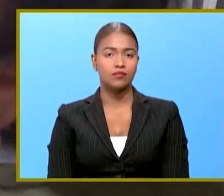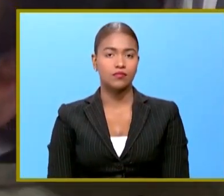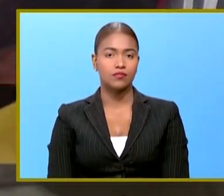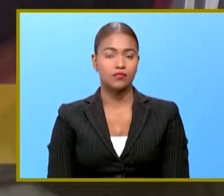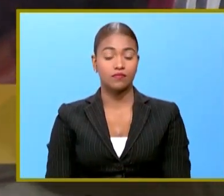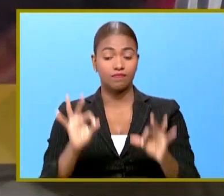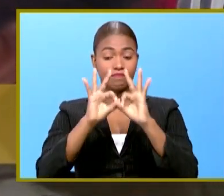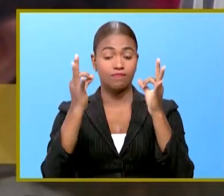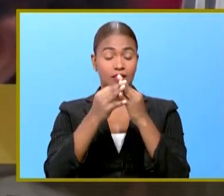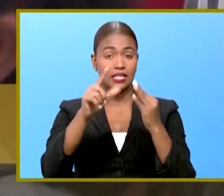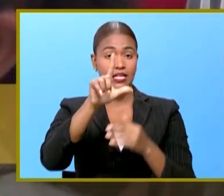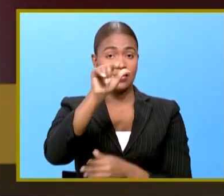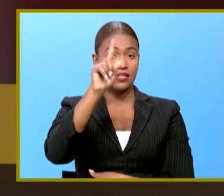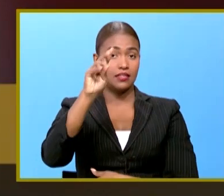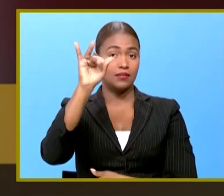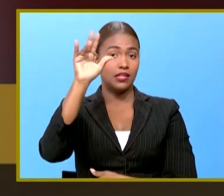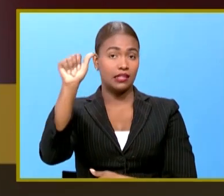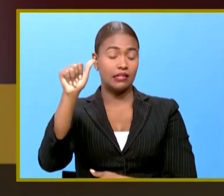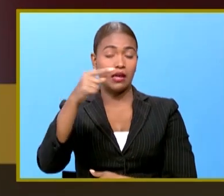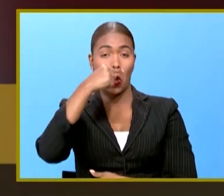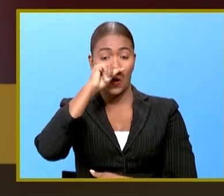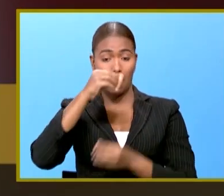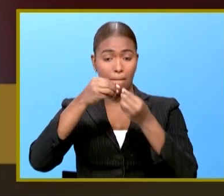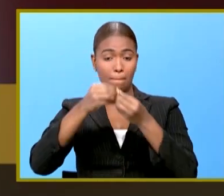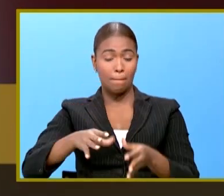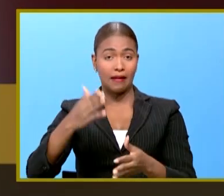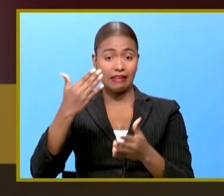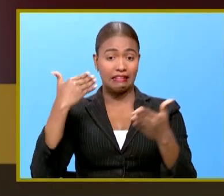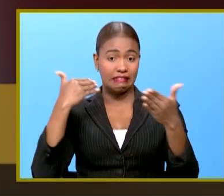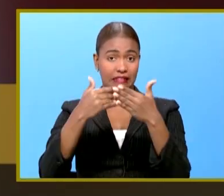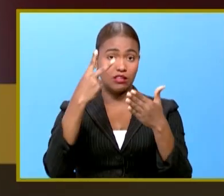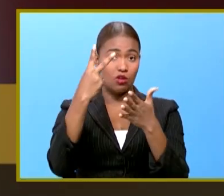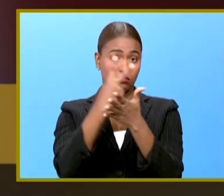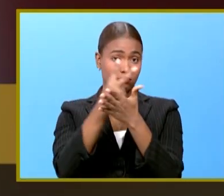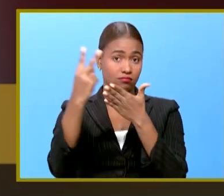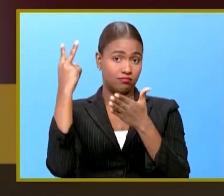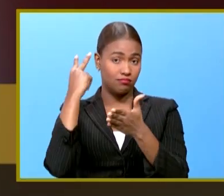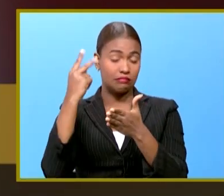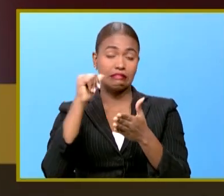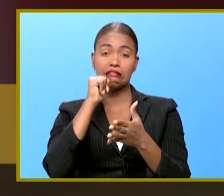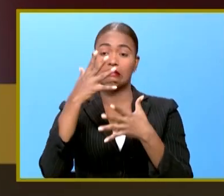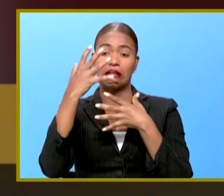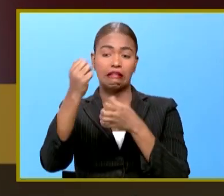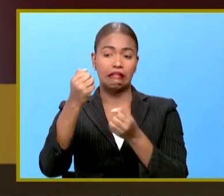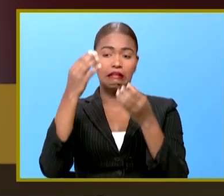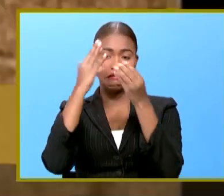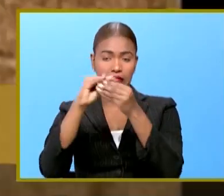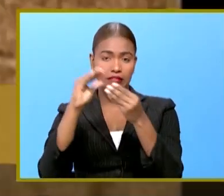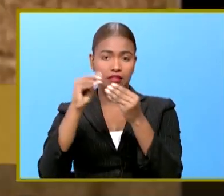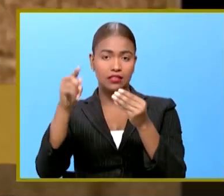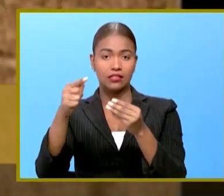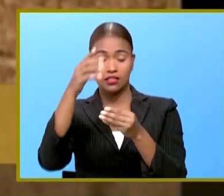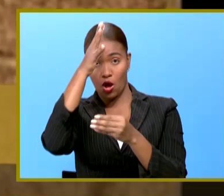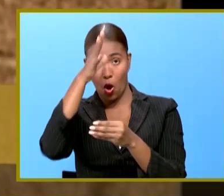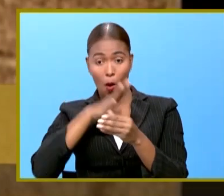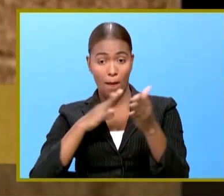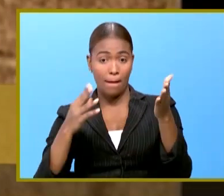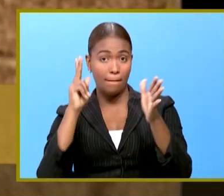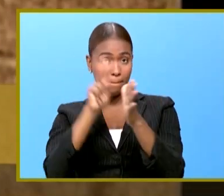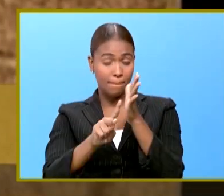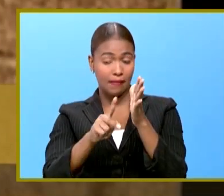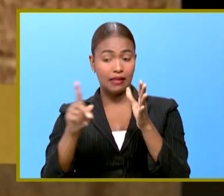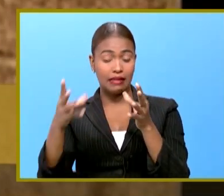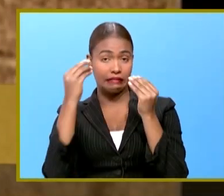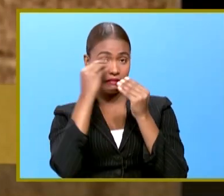la familia de Liz María la niña que desapareció hace casi dos semanas no confía en las declaraciones de Starling Santos quien